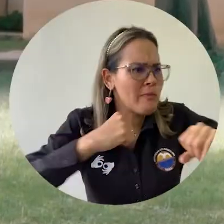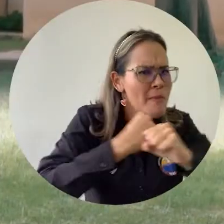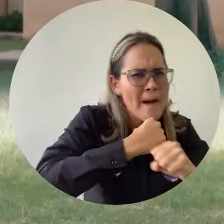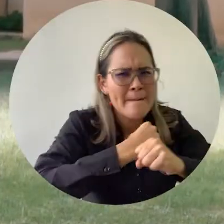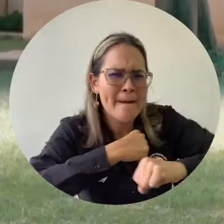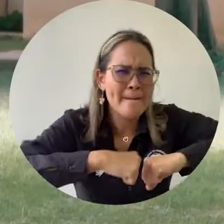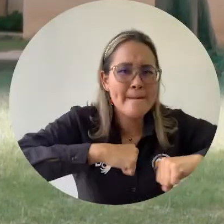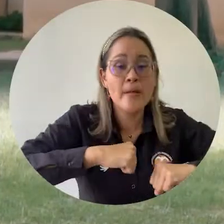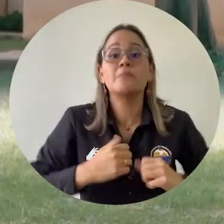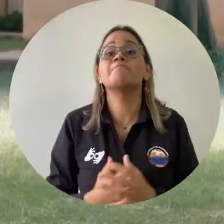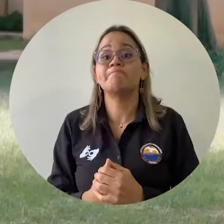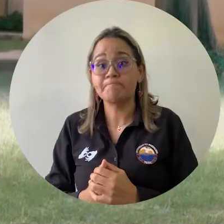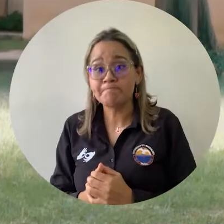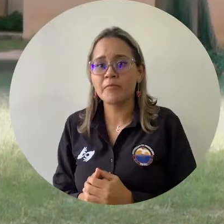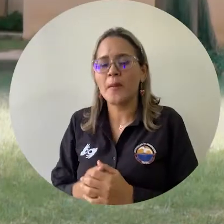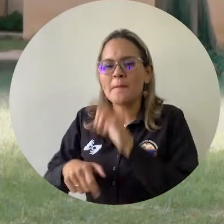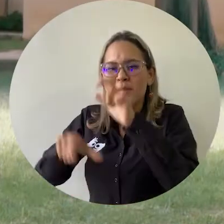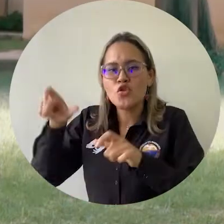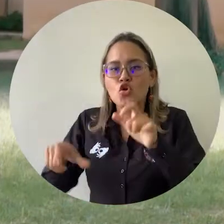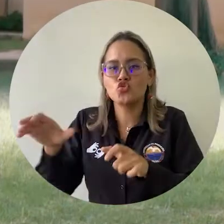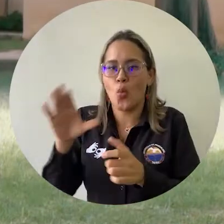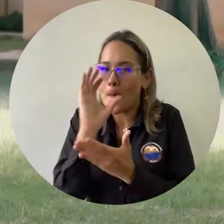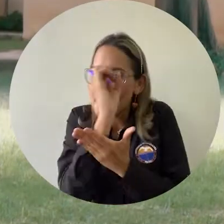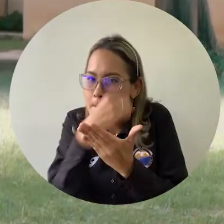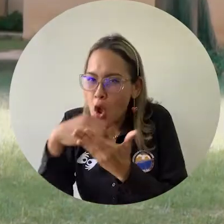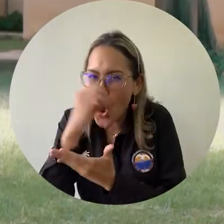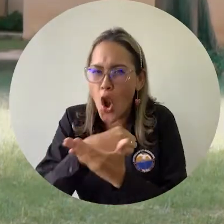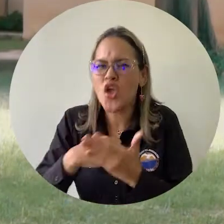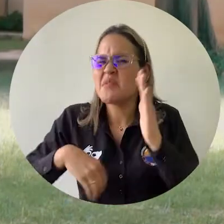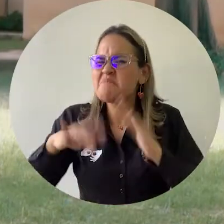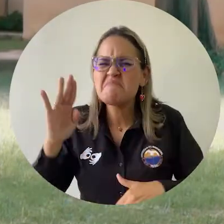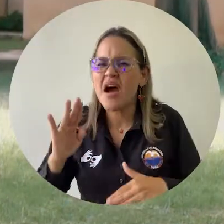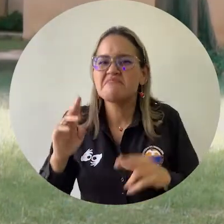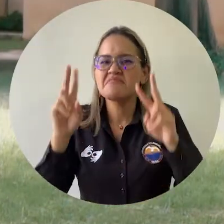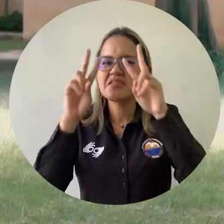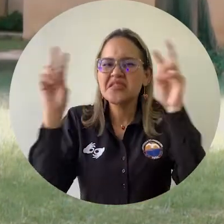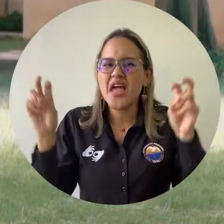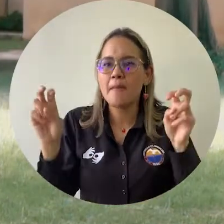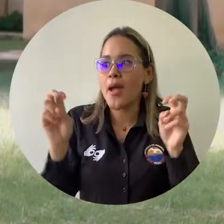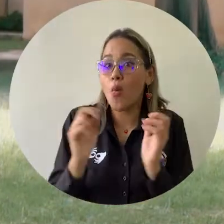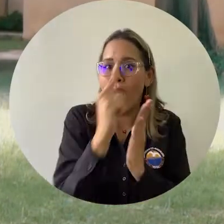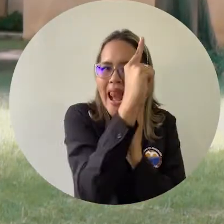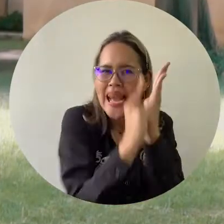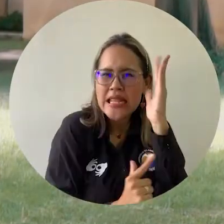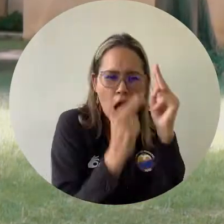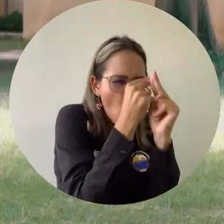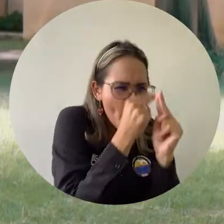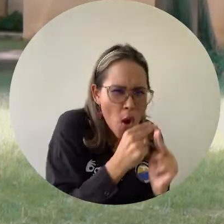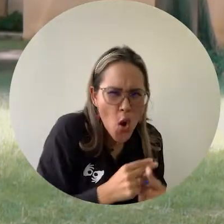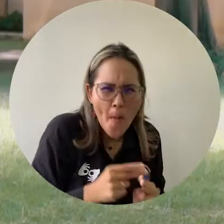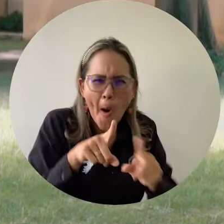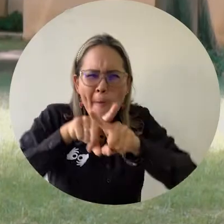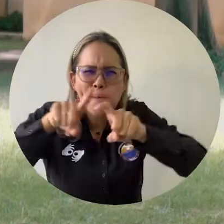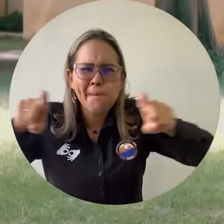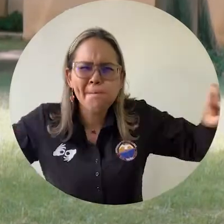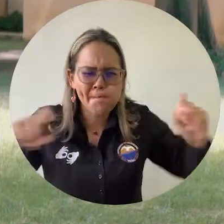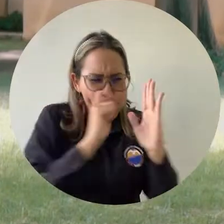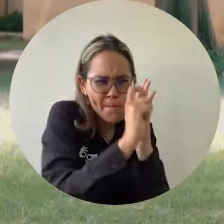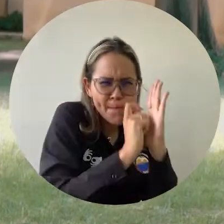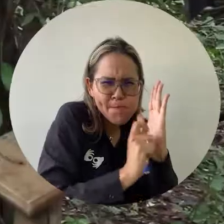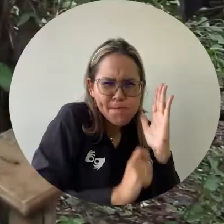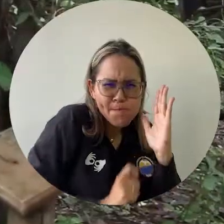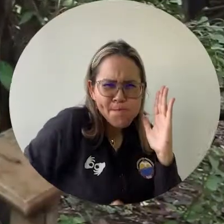integrantes del programa de biología adelantan investigación para actualizar los listados de la diversidad de especies que se conserva en este